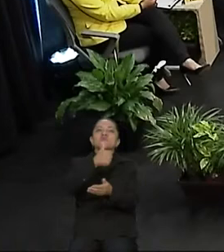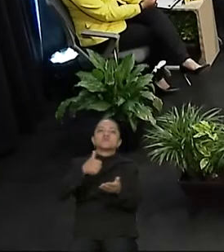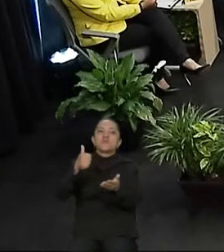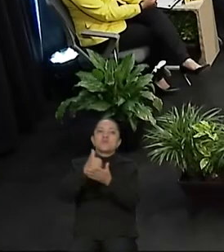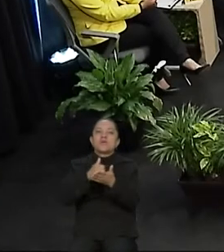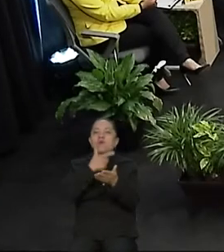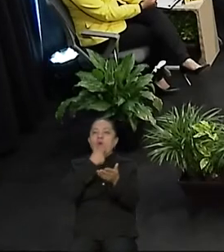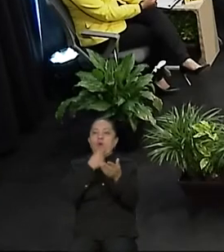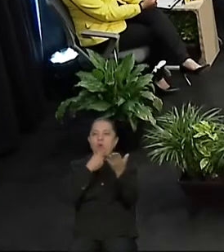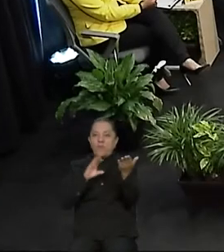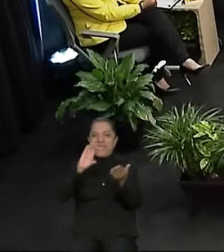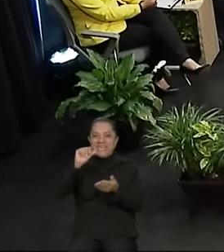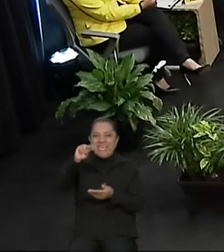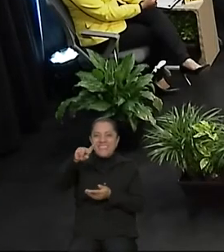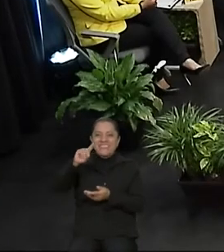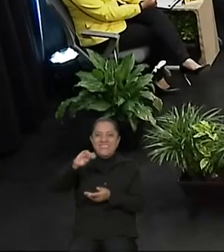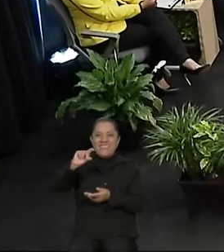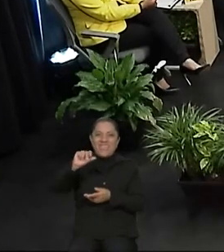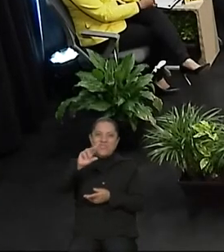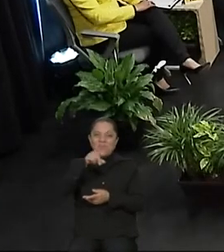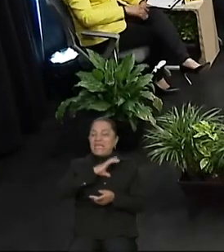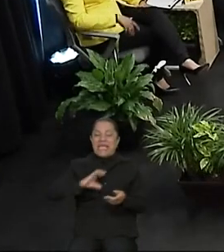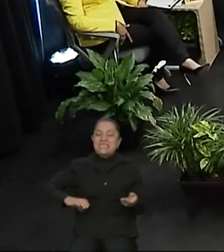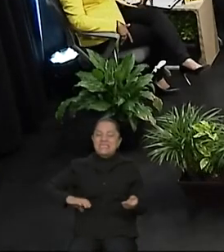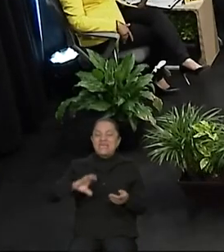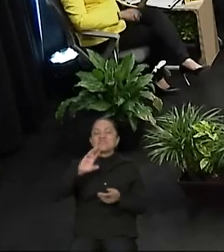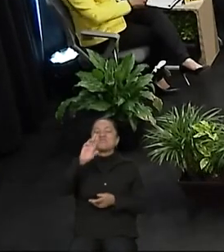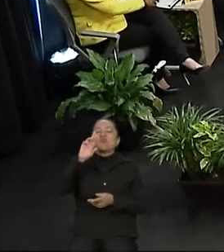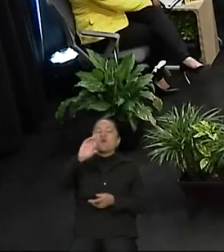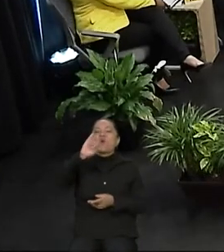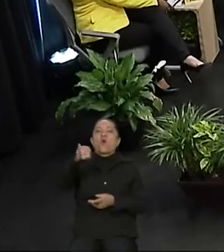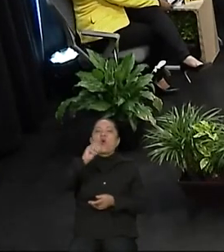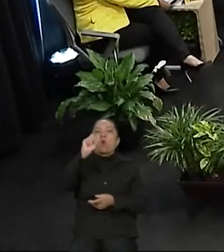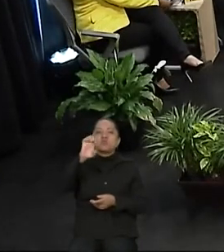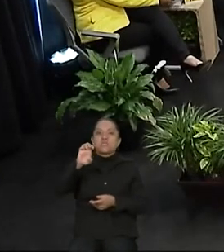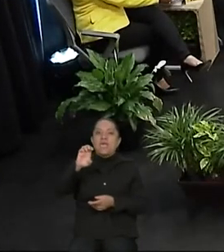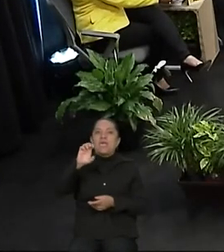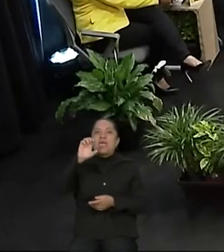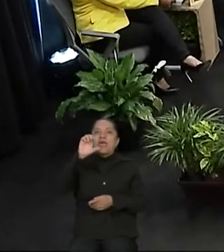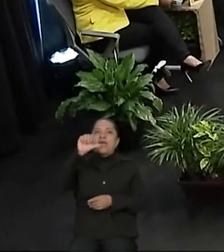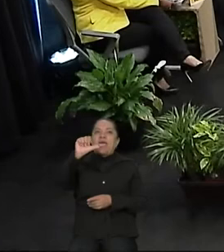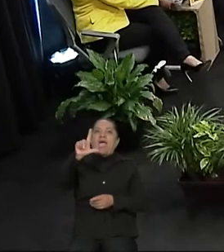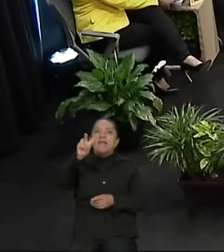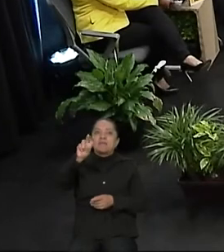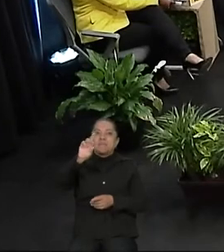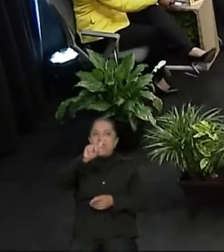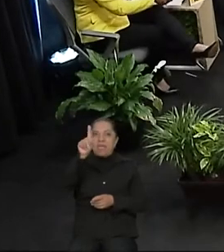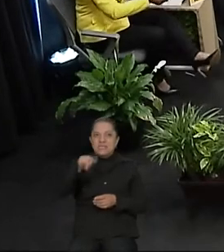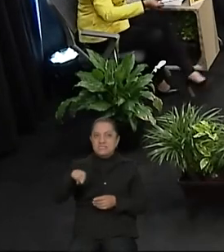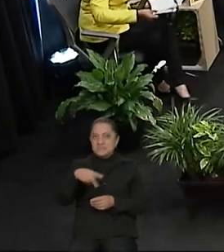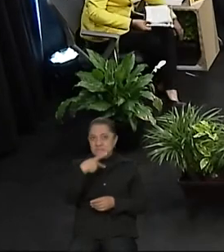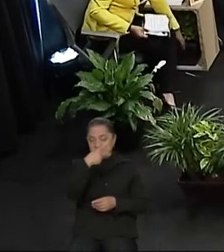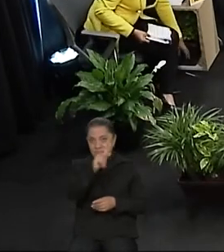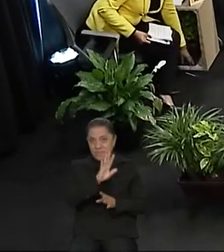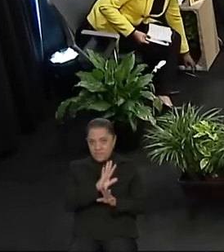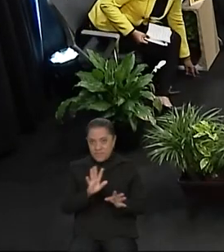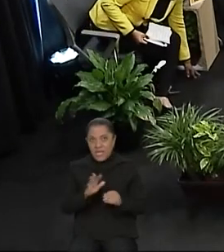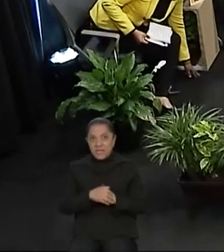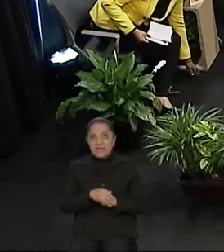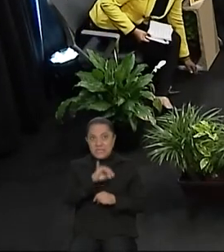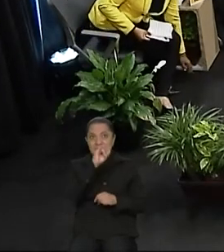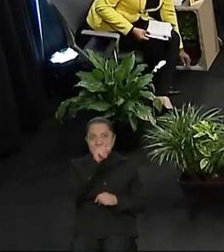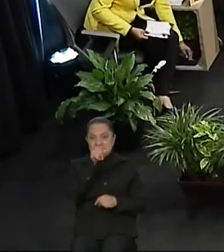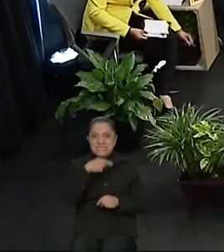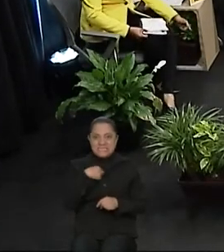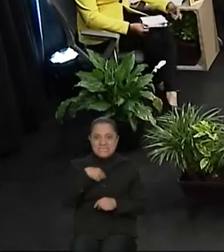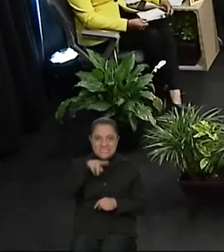José Álvarez y Casa Longoria. Tiene un minuto, candidato. Era para riquecer solamente. Sí, bienvenida.